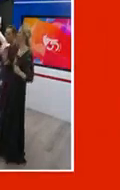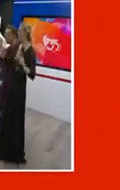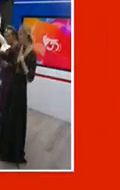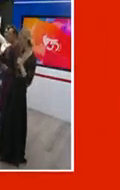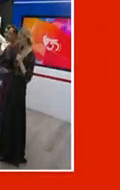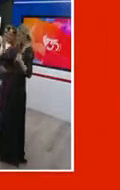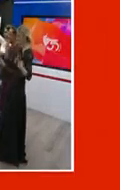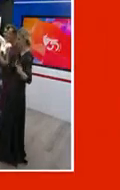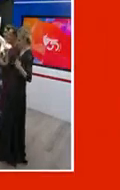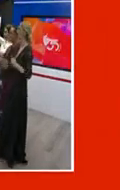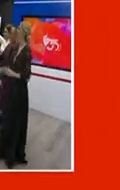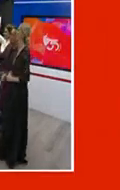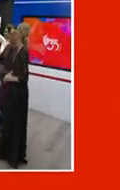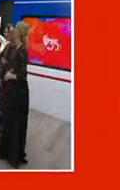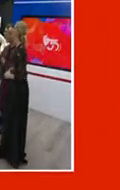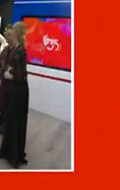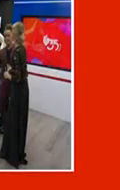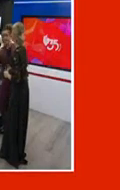¡Buen!